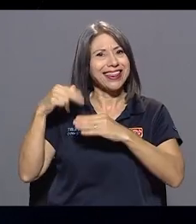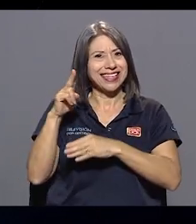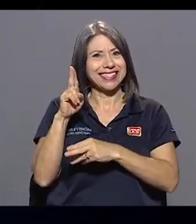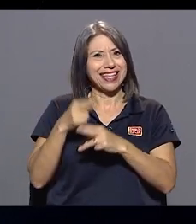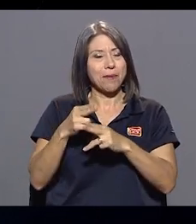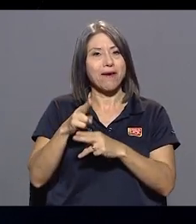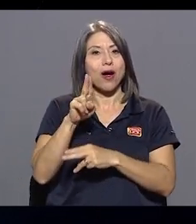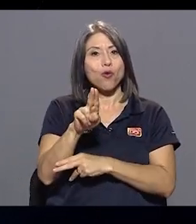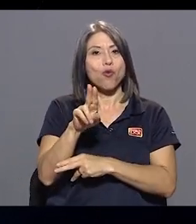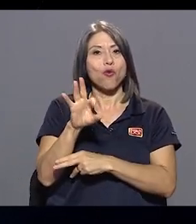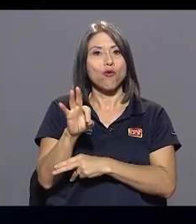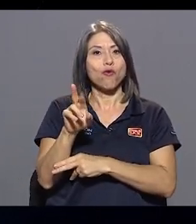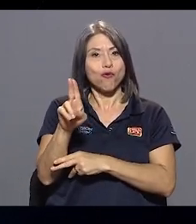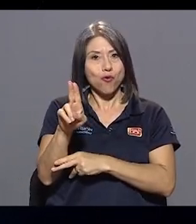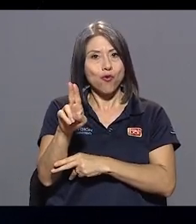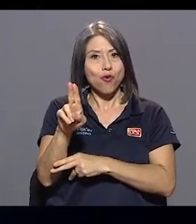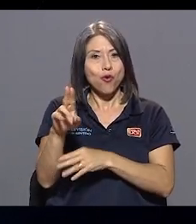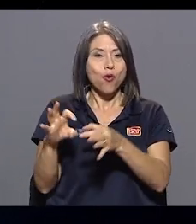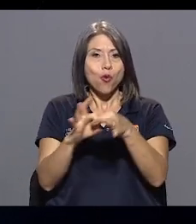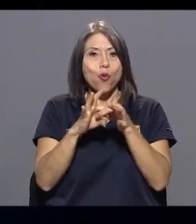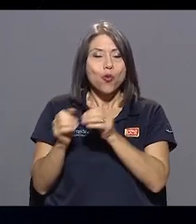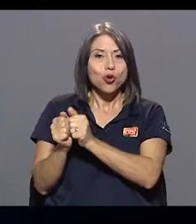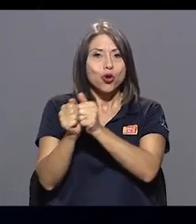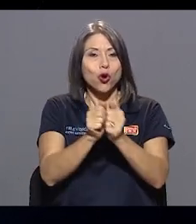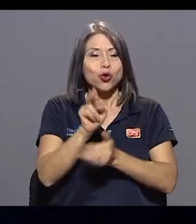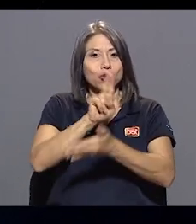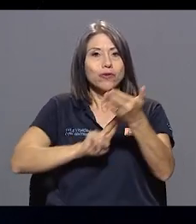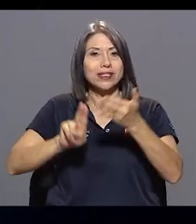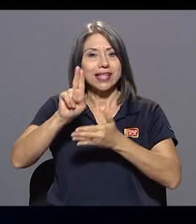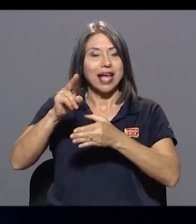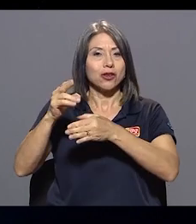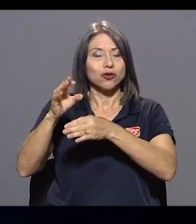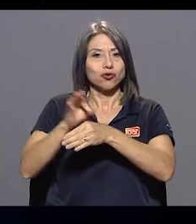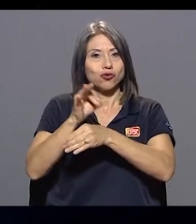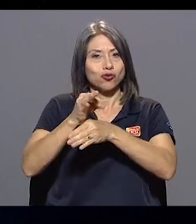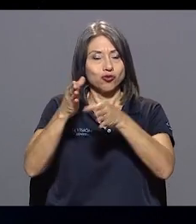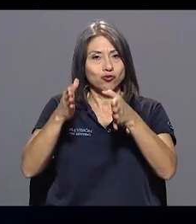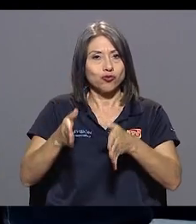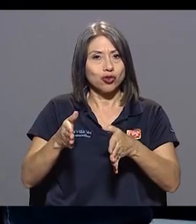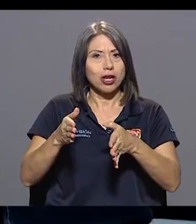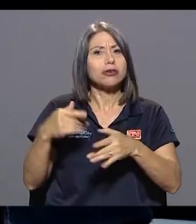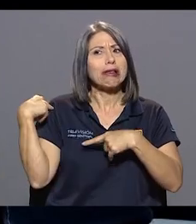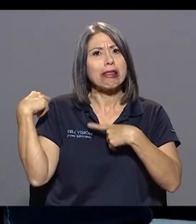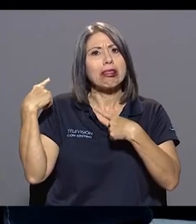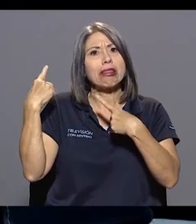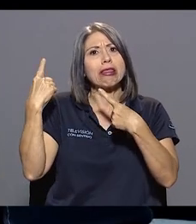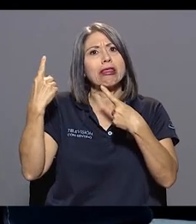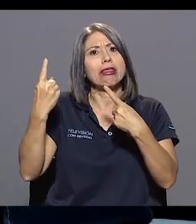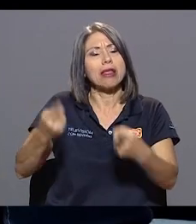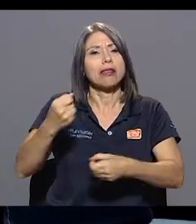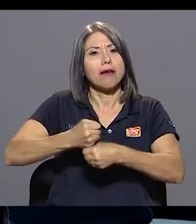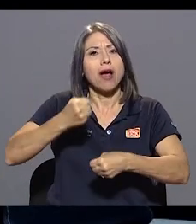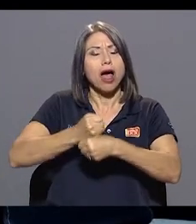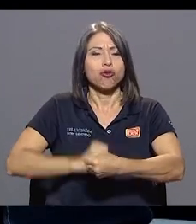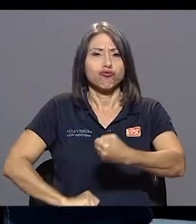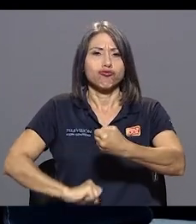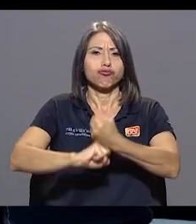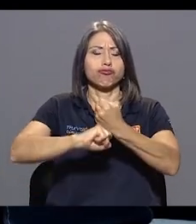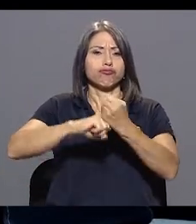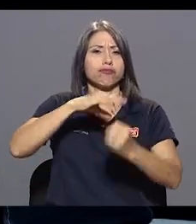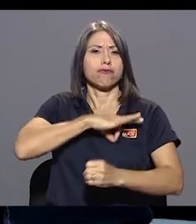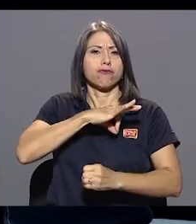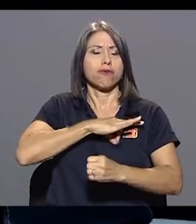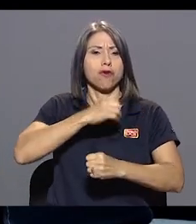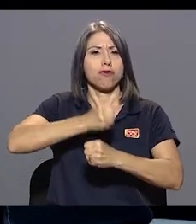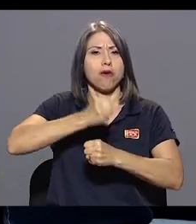de Funcionarios Universitarios, hasta la fecha, trabajando en pro de los y las trabajadoras